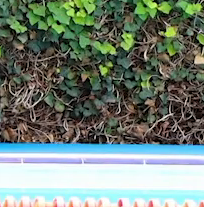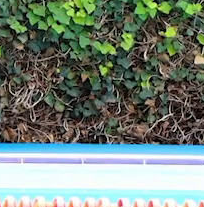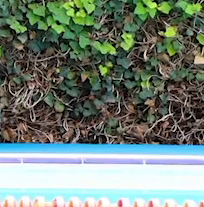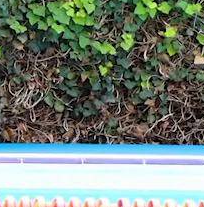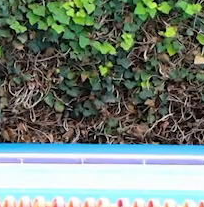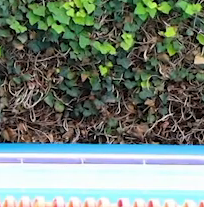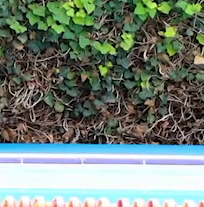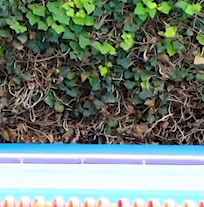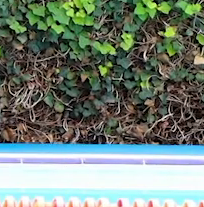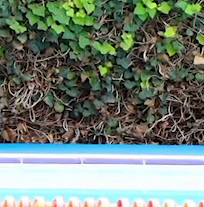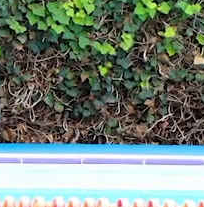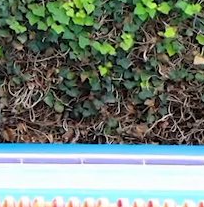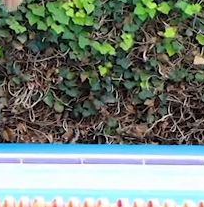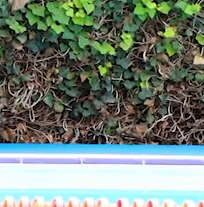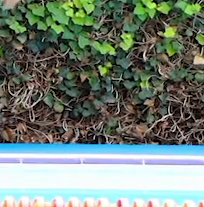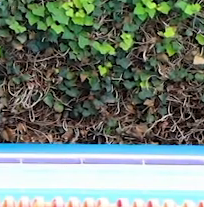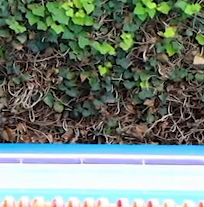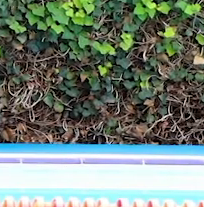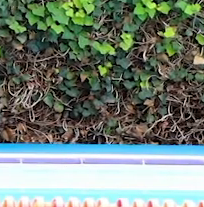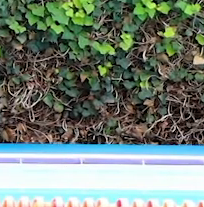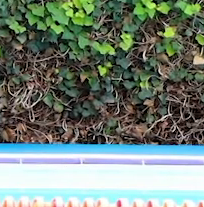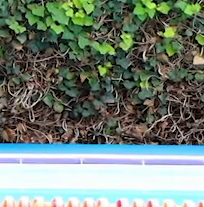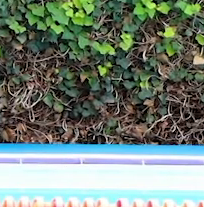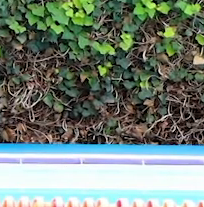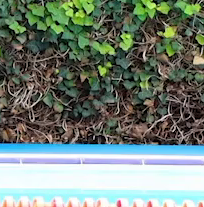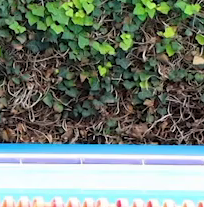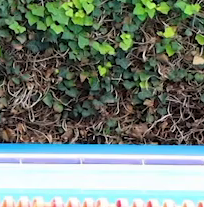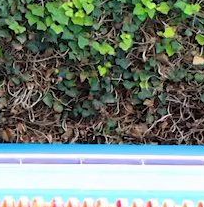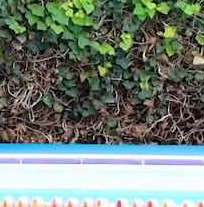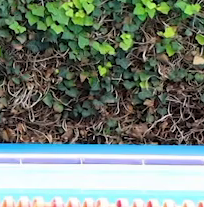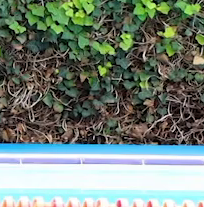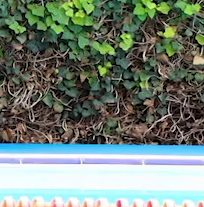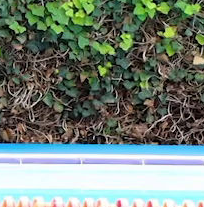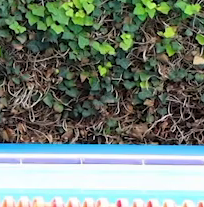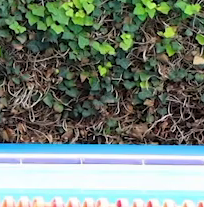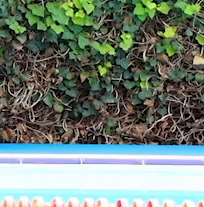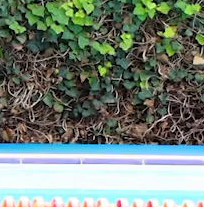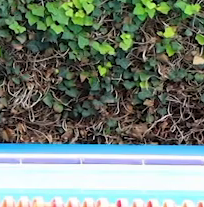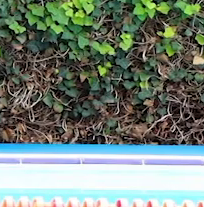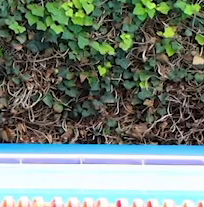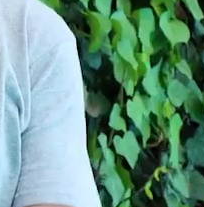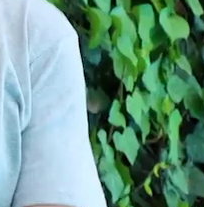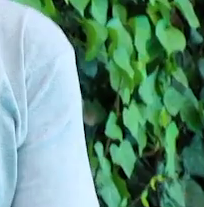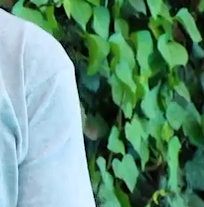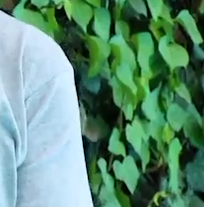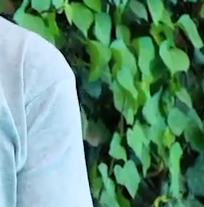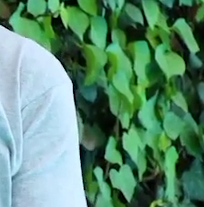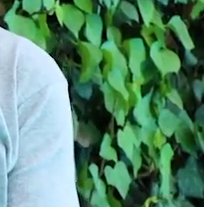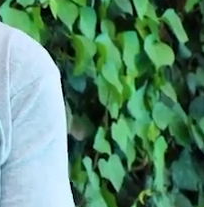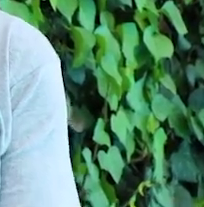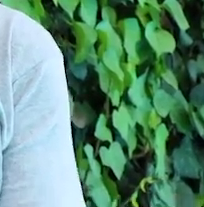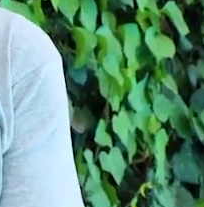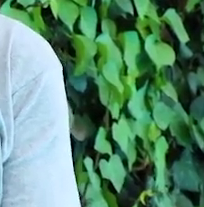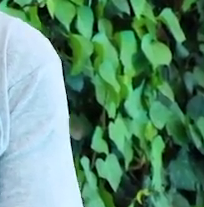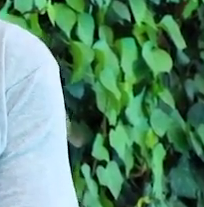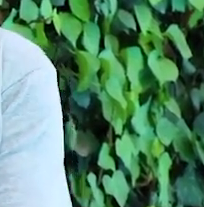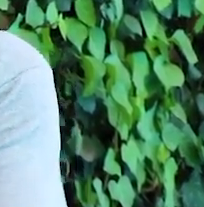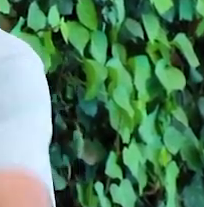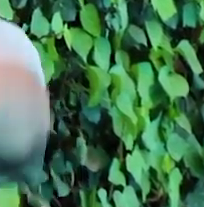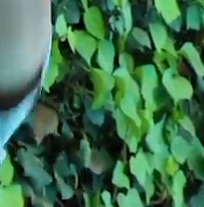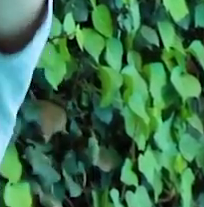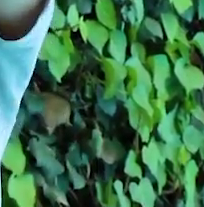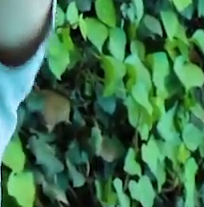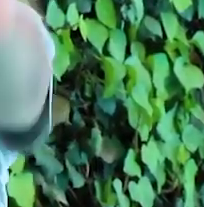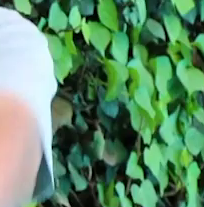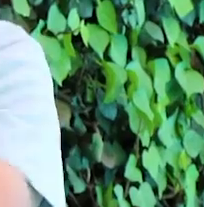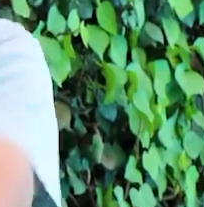en el suelo y nos vamos a estirar las piernas. Lo que vamos a hacer es elevar una pierna diez veces y después